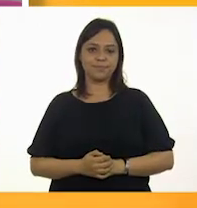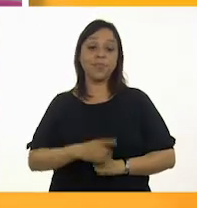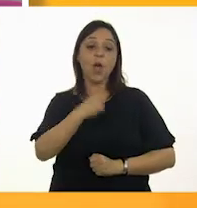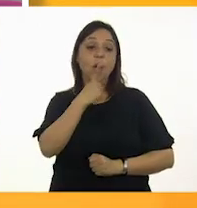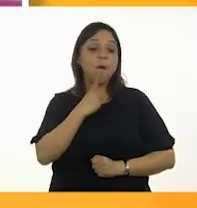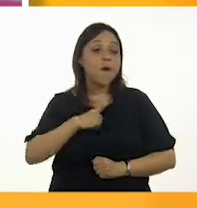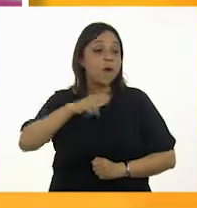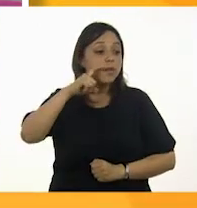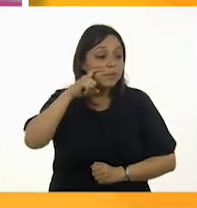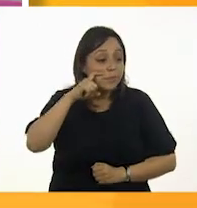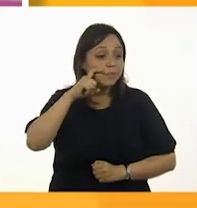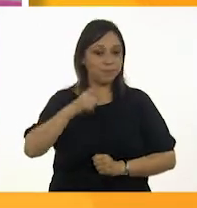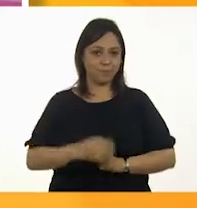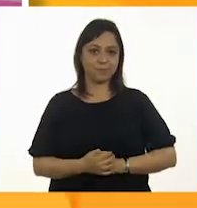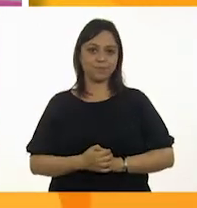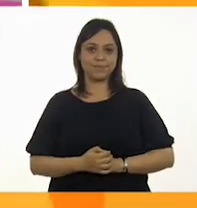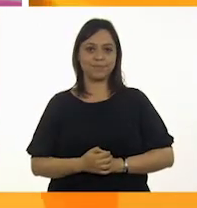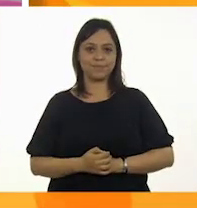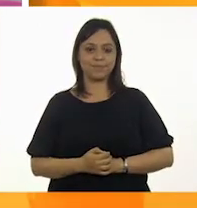¿Qué te